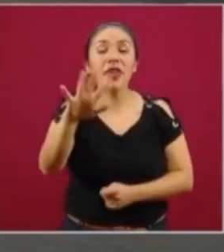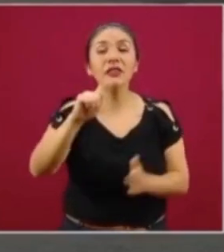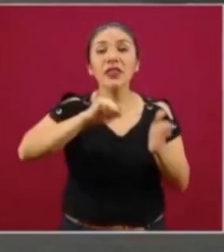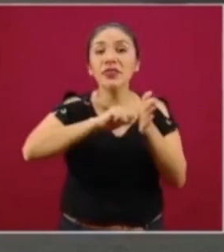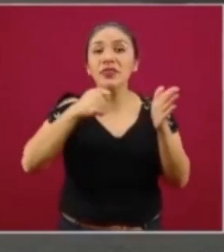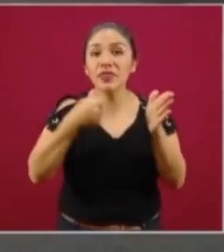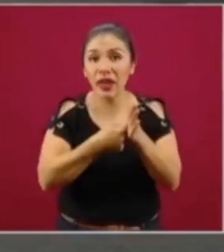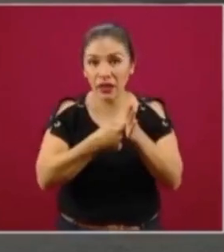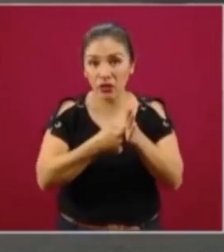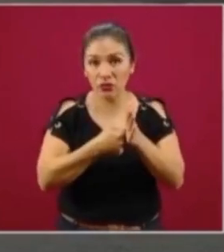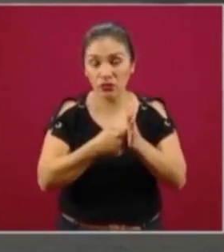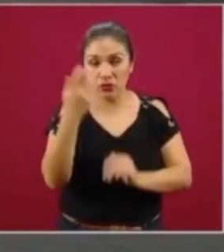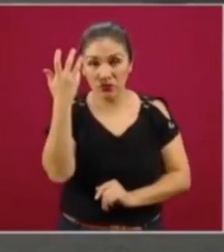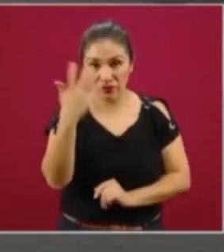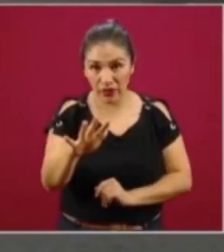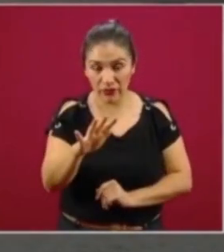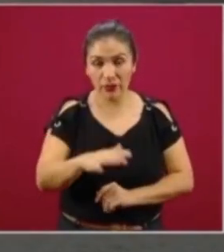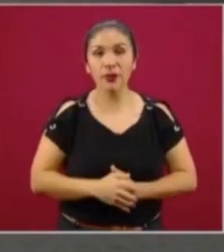cinco binomios.